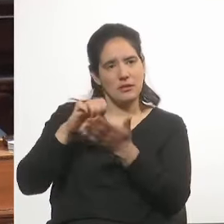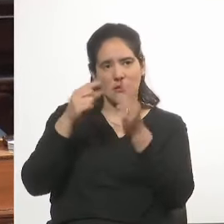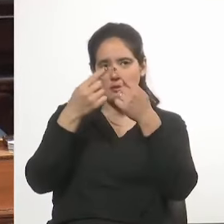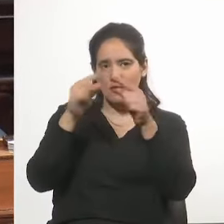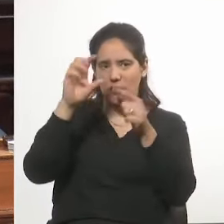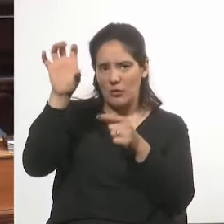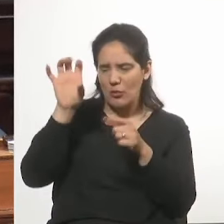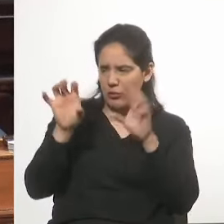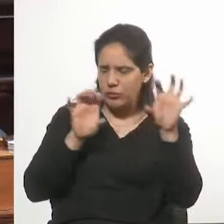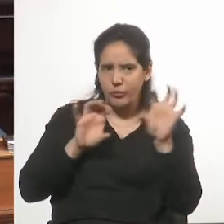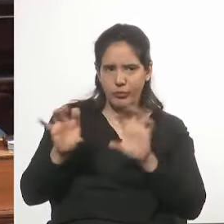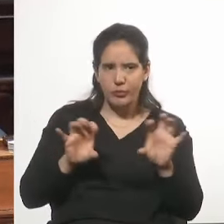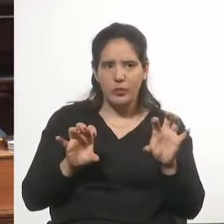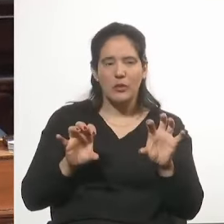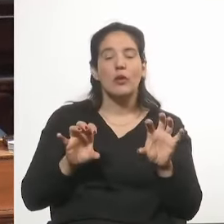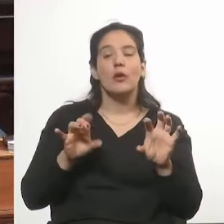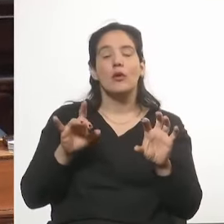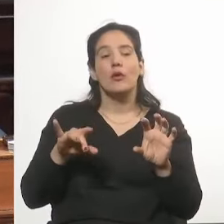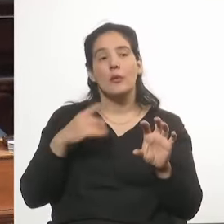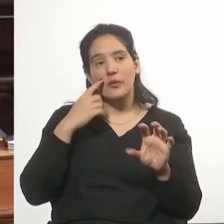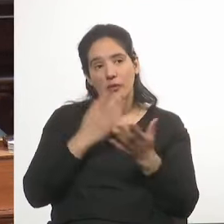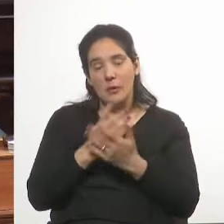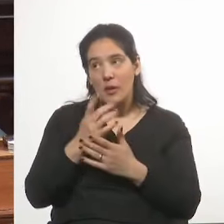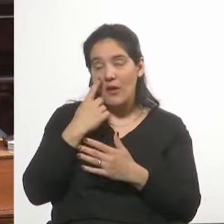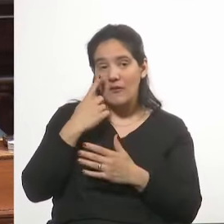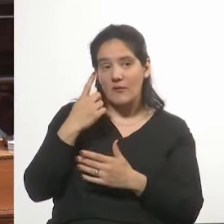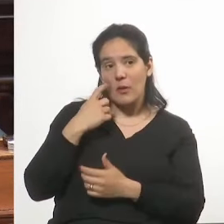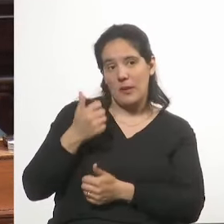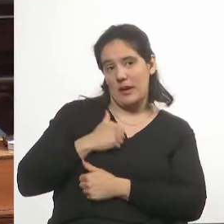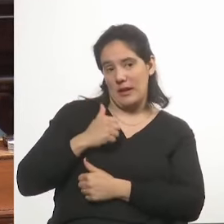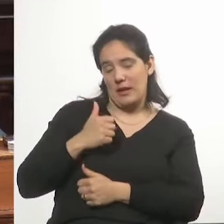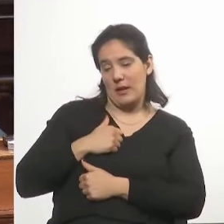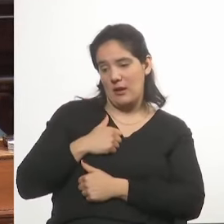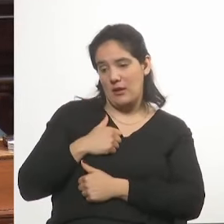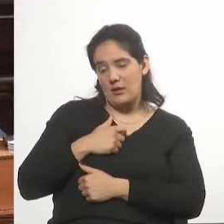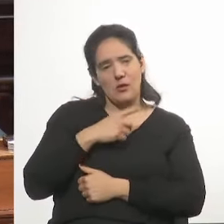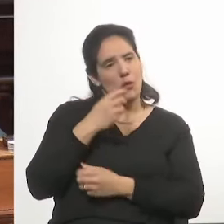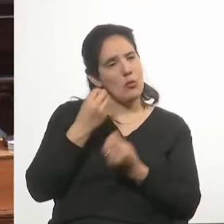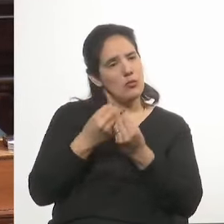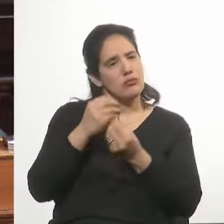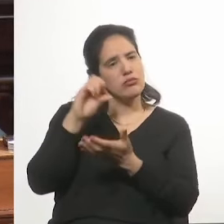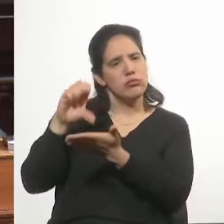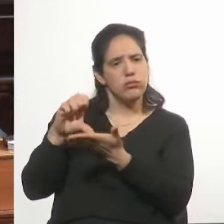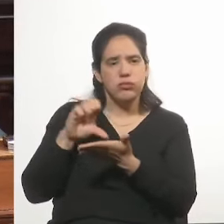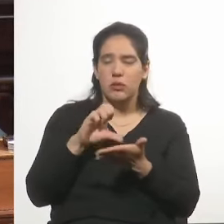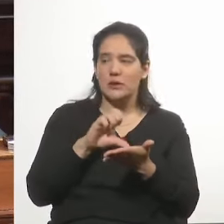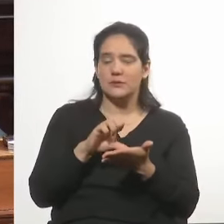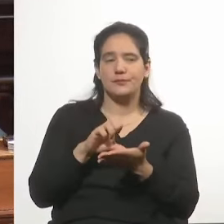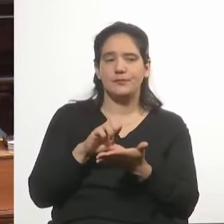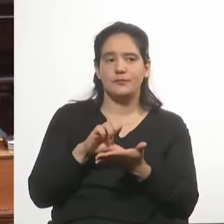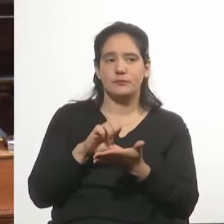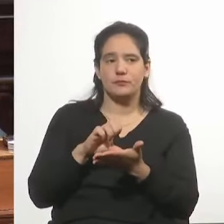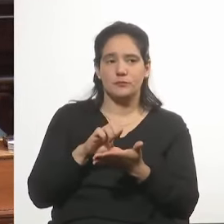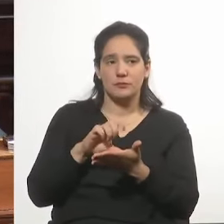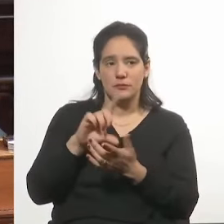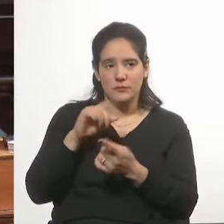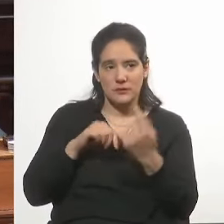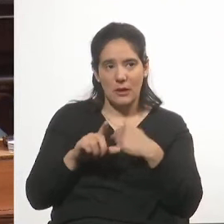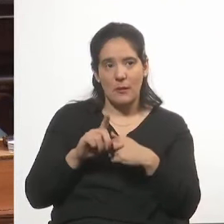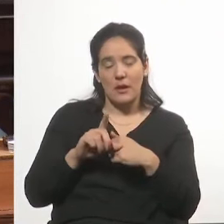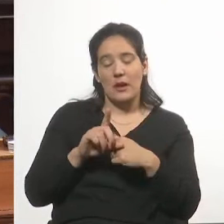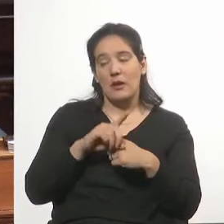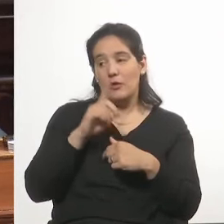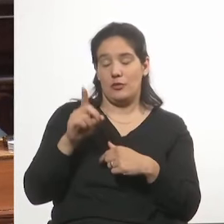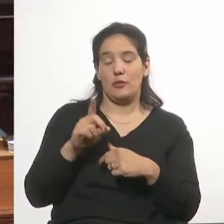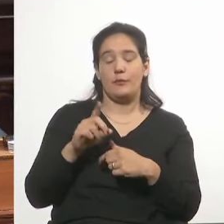ser contingentes existen observadores militares que son decenas de países y actualmente también en las alturas del Golán,